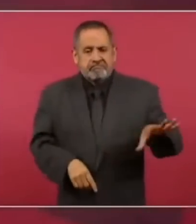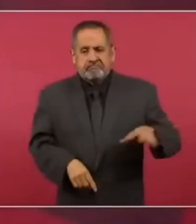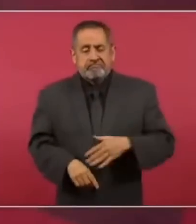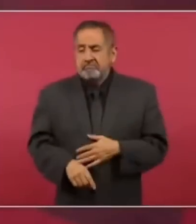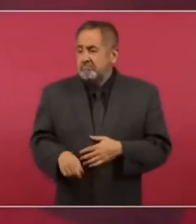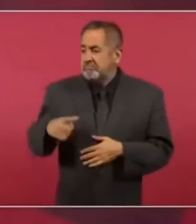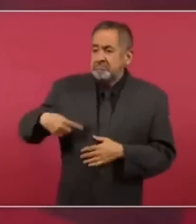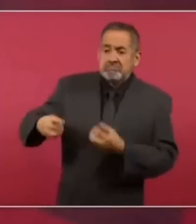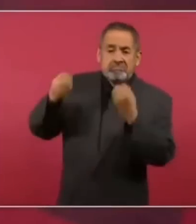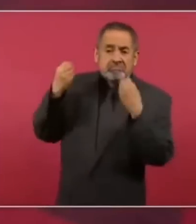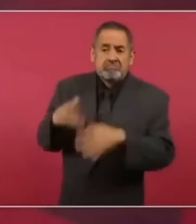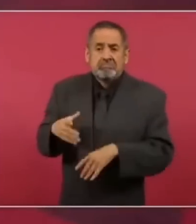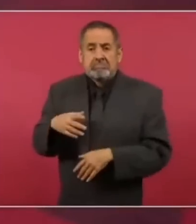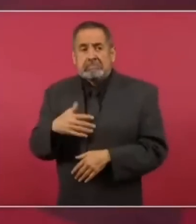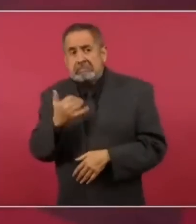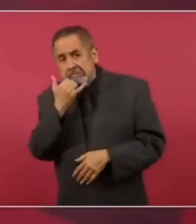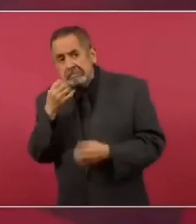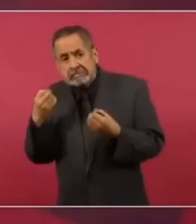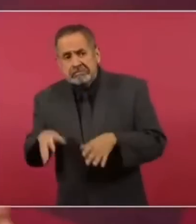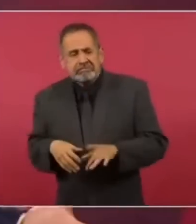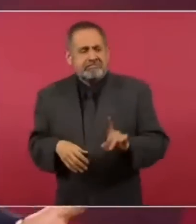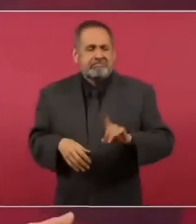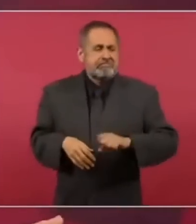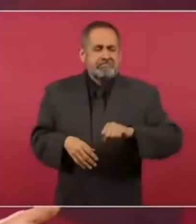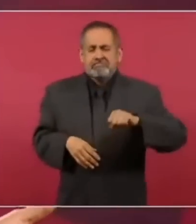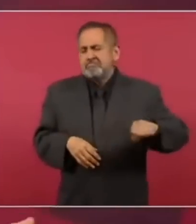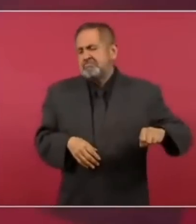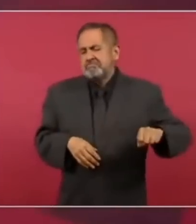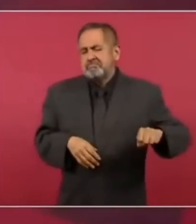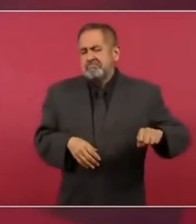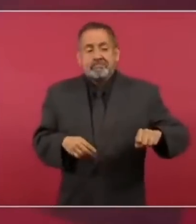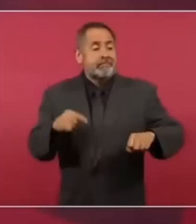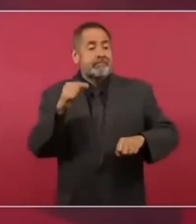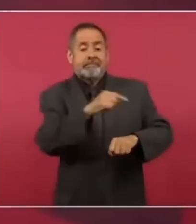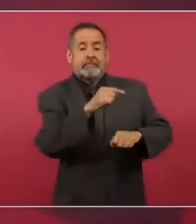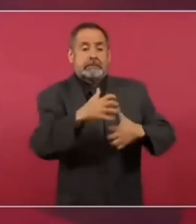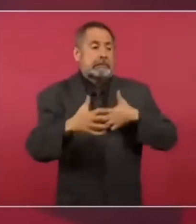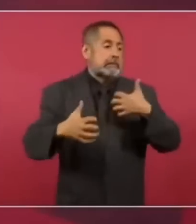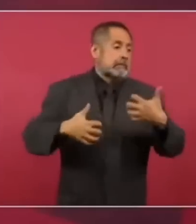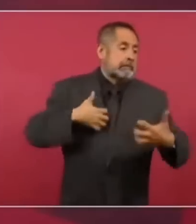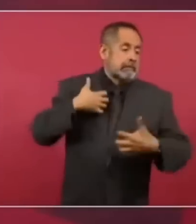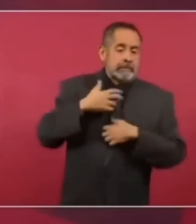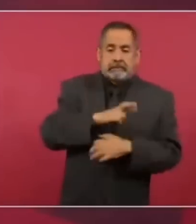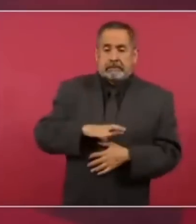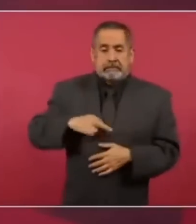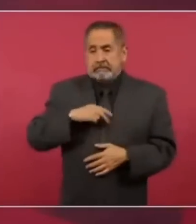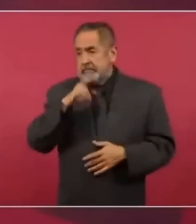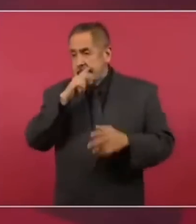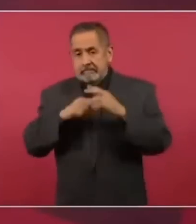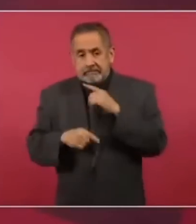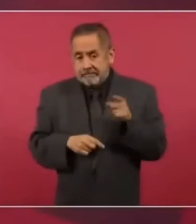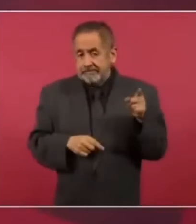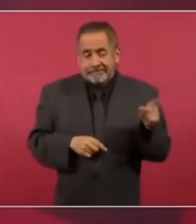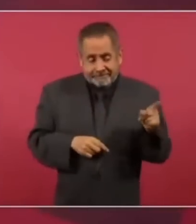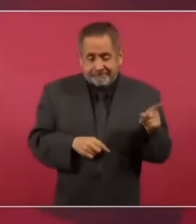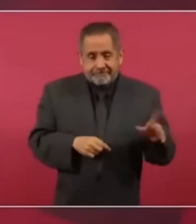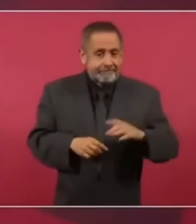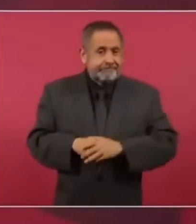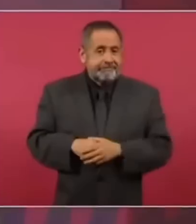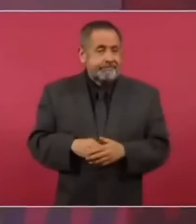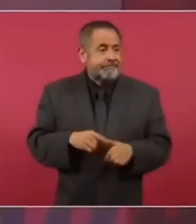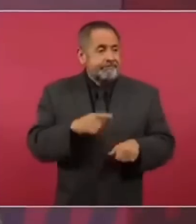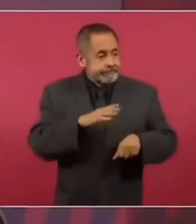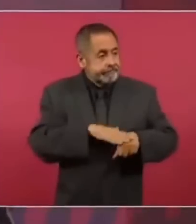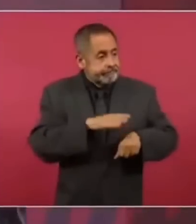hacen mella y están desesperados y cada vez son